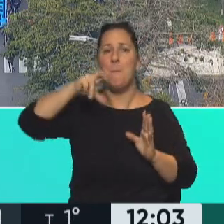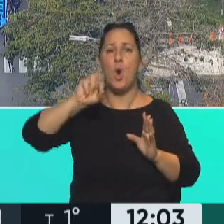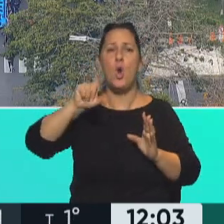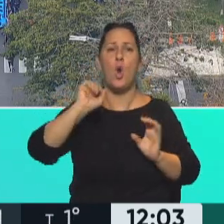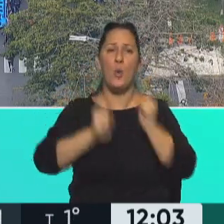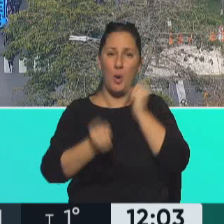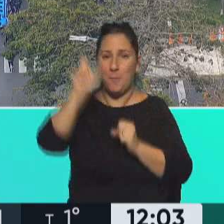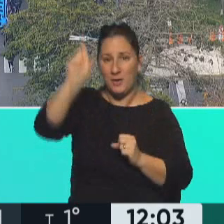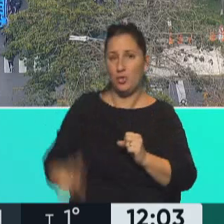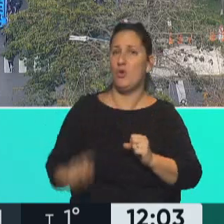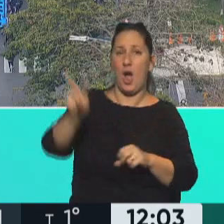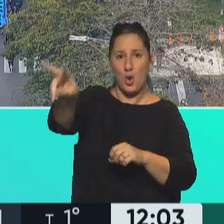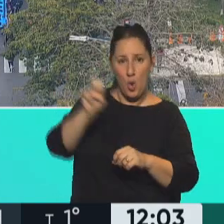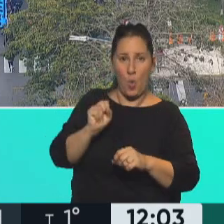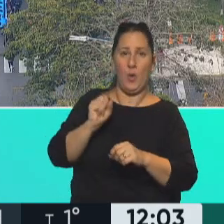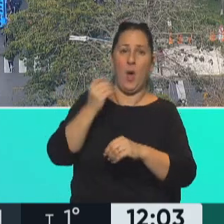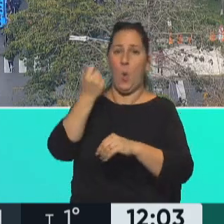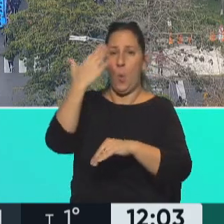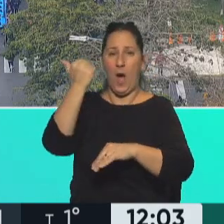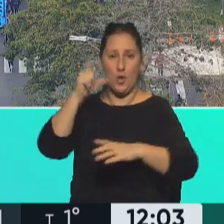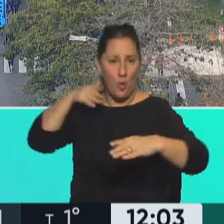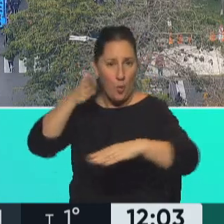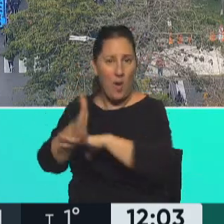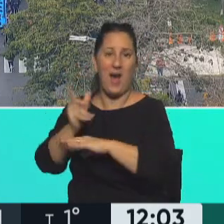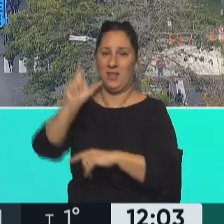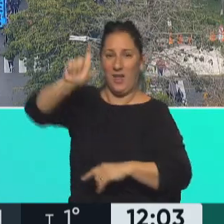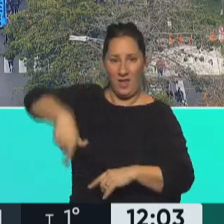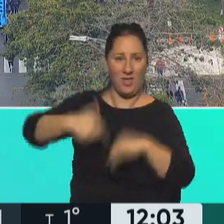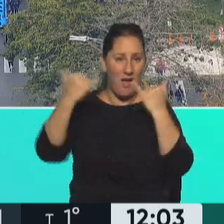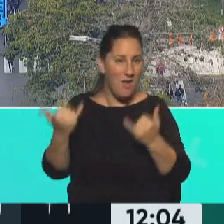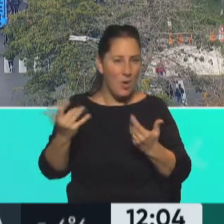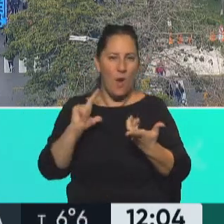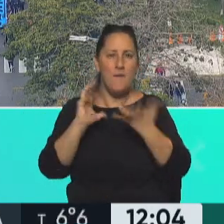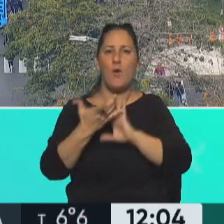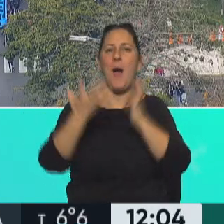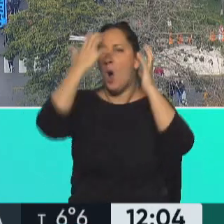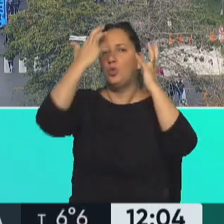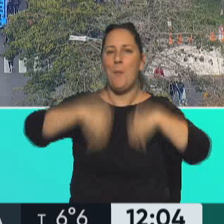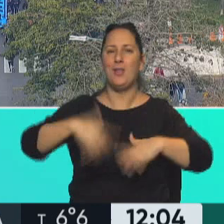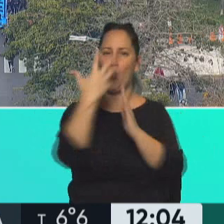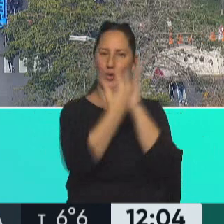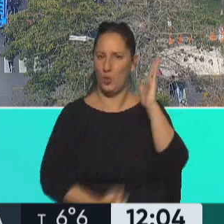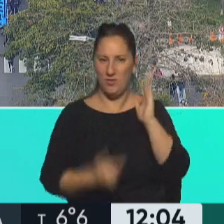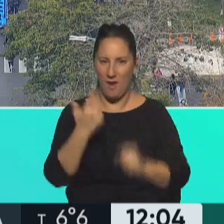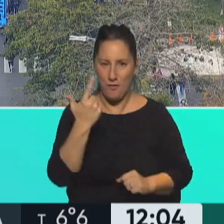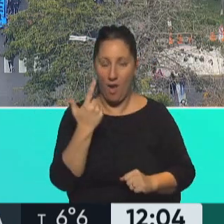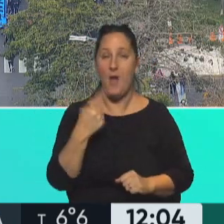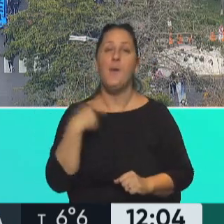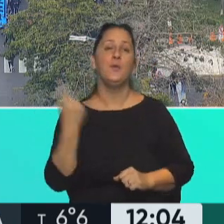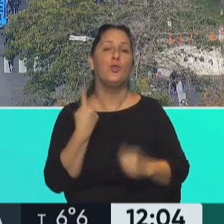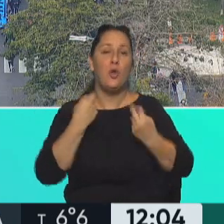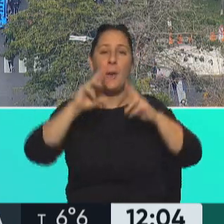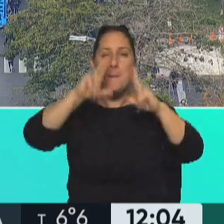La persona cobra en un banco con una tarjeta y por lo tanto no hay posibilidad de descuento. Lo que hacemos es